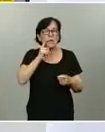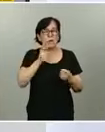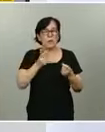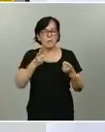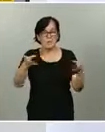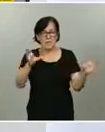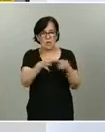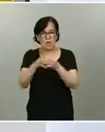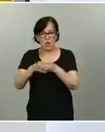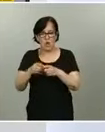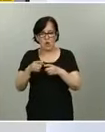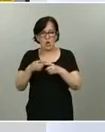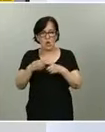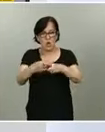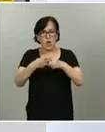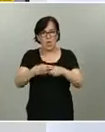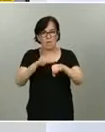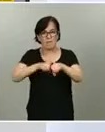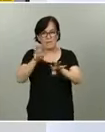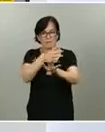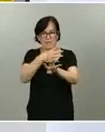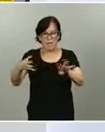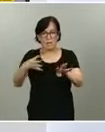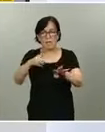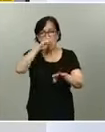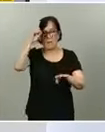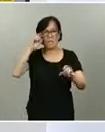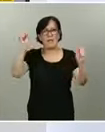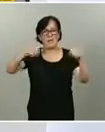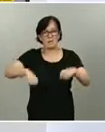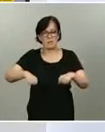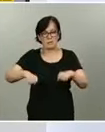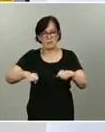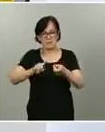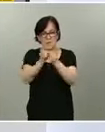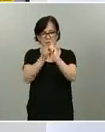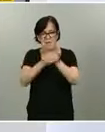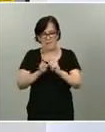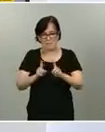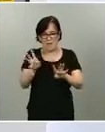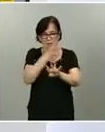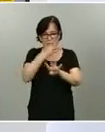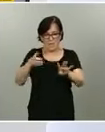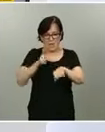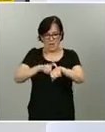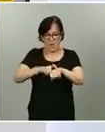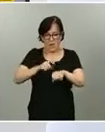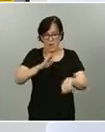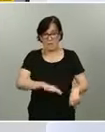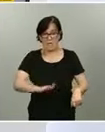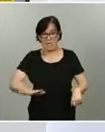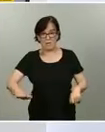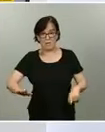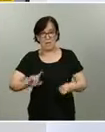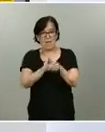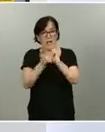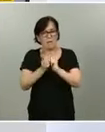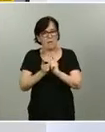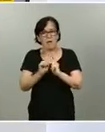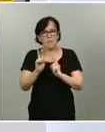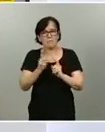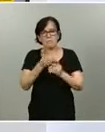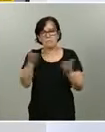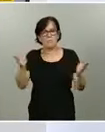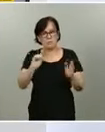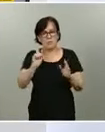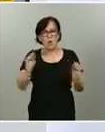franjas horarias en la fase 1. Madrid ha acordado mover las franjas horarias de los menores sin cambiar el resto, de manera que van a coincidir con